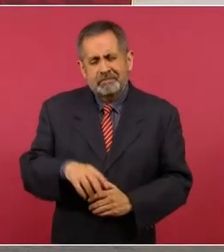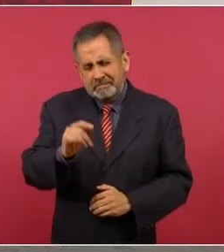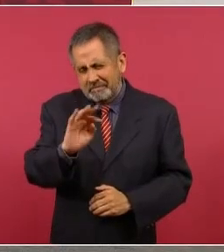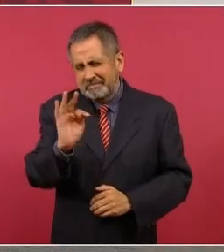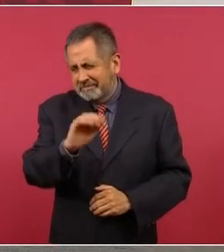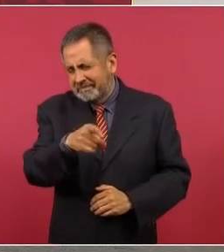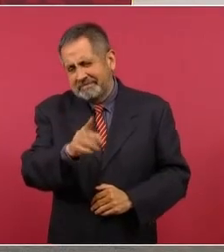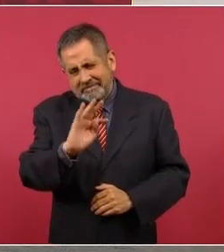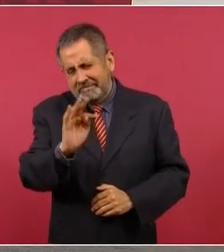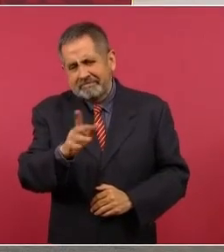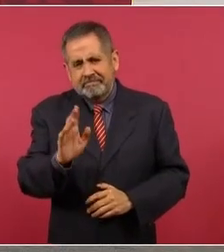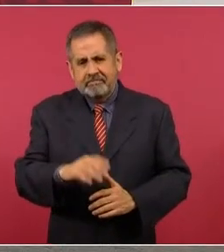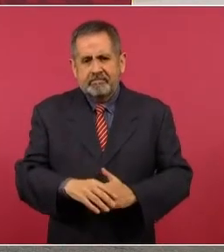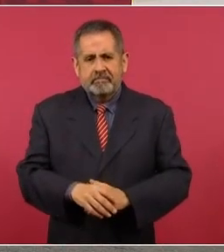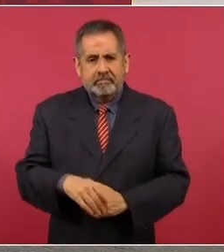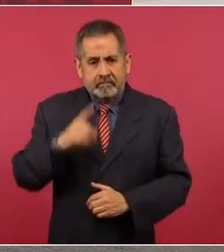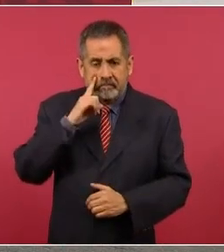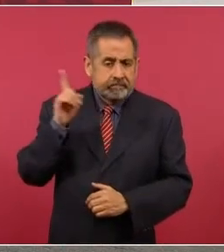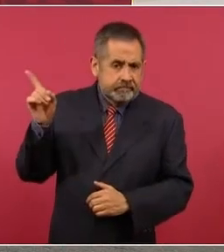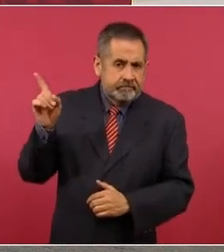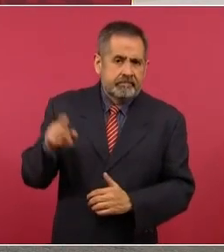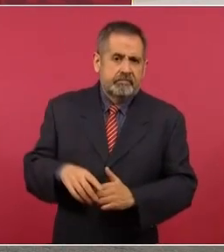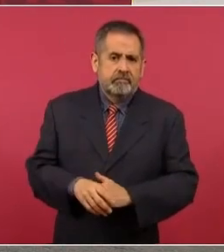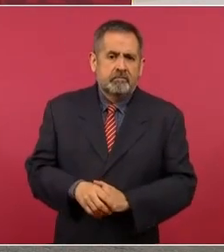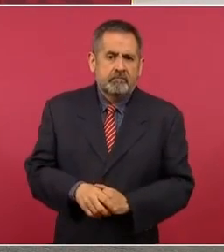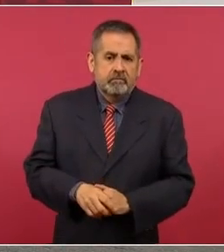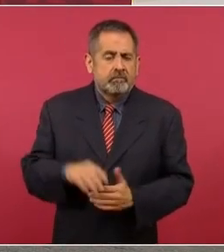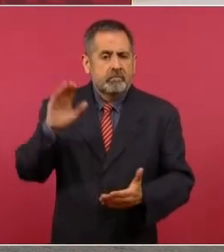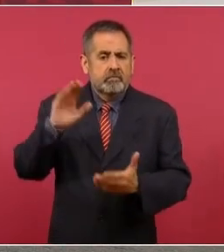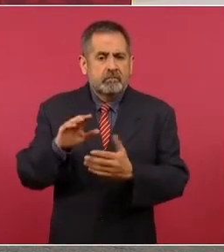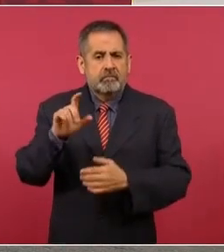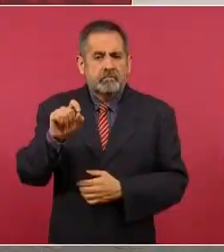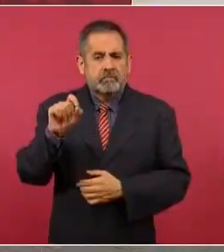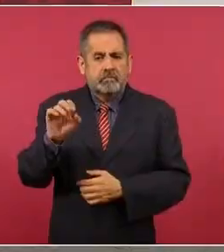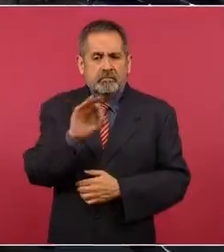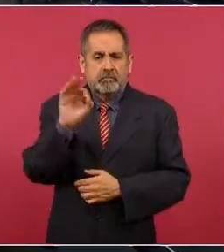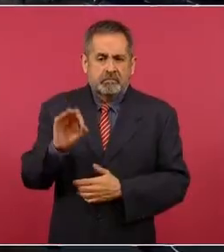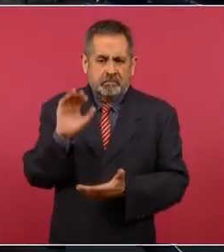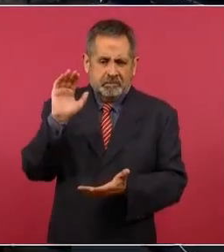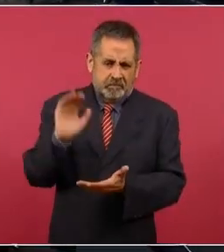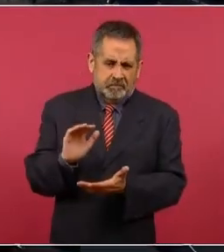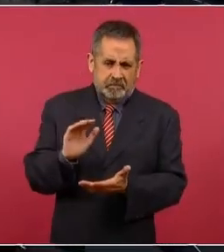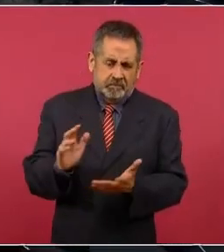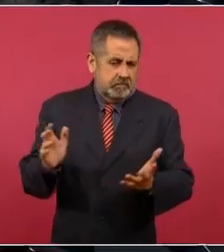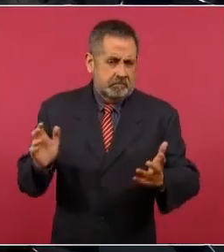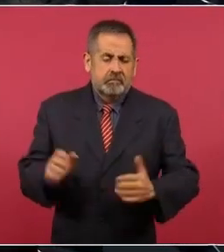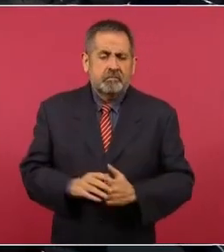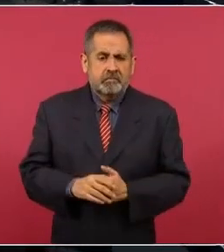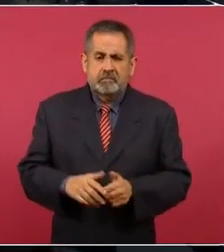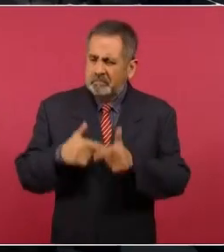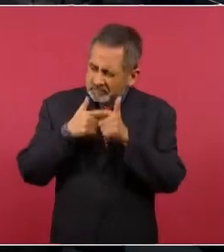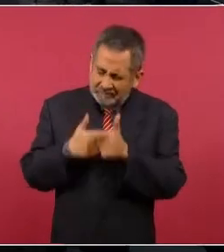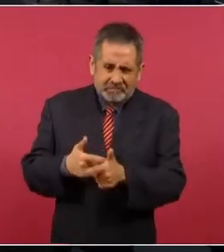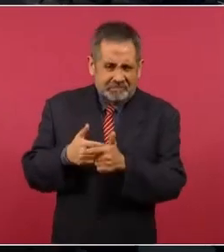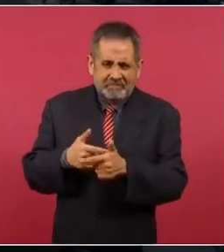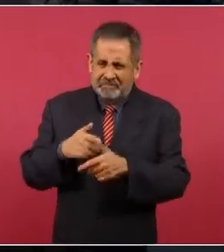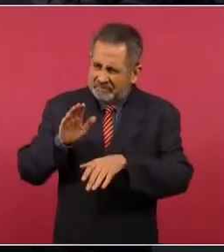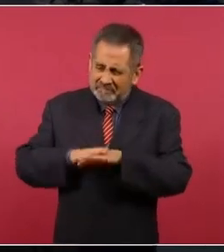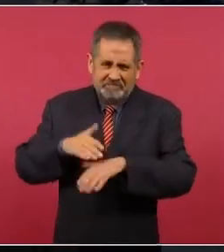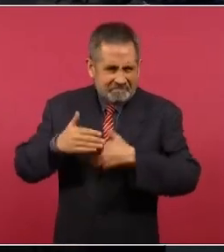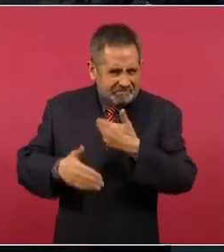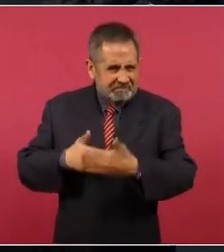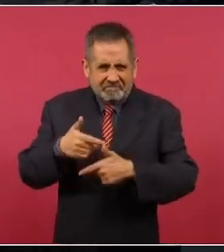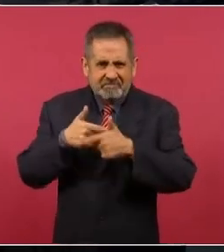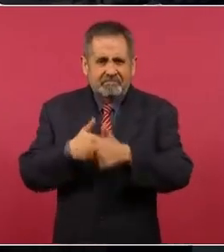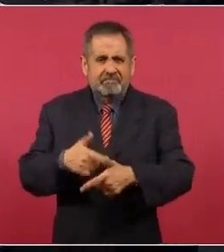puede ser, puede ser, pero miren, hemos bajado 20 por ciento y vamos a seguir adelante y